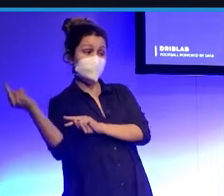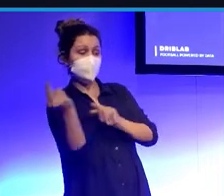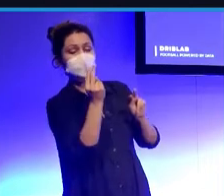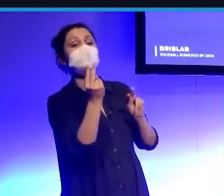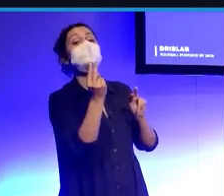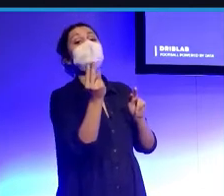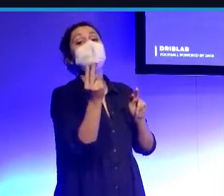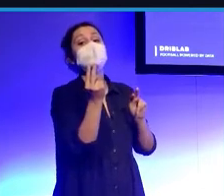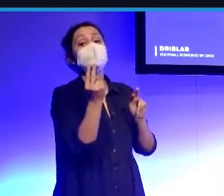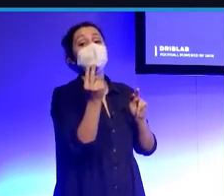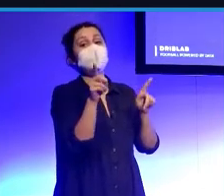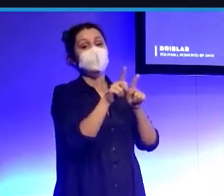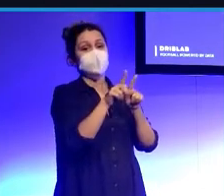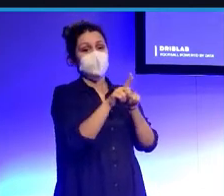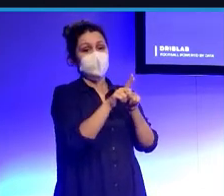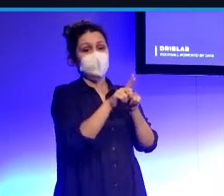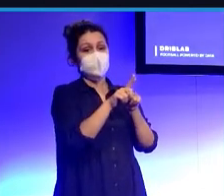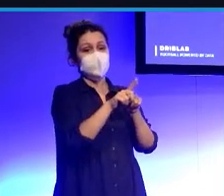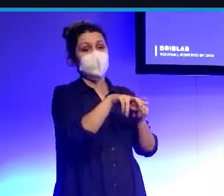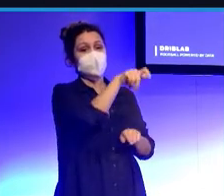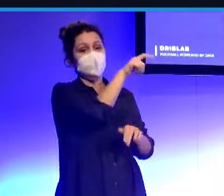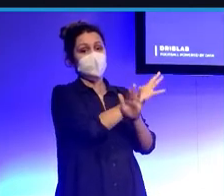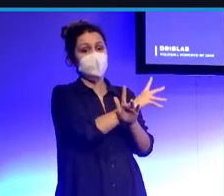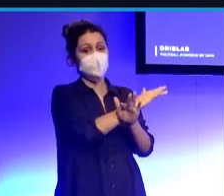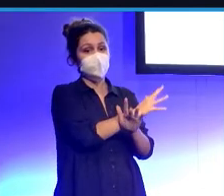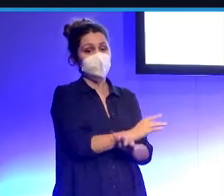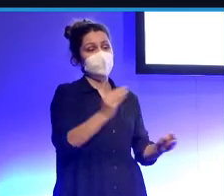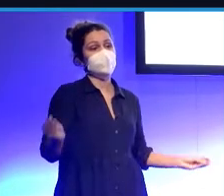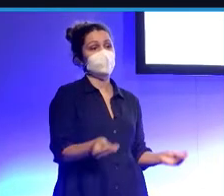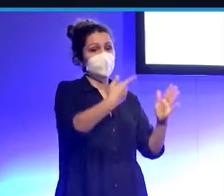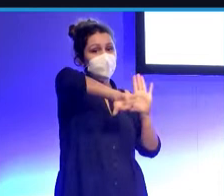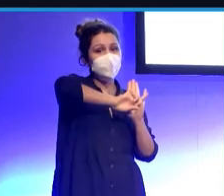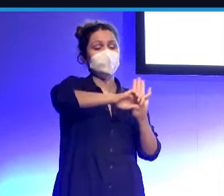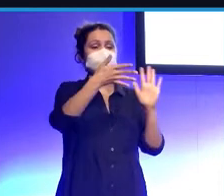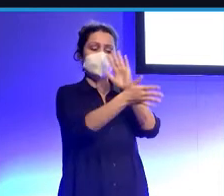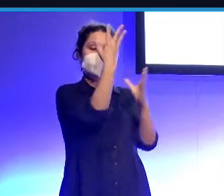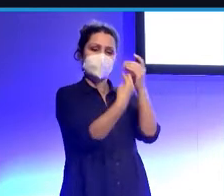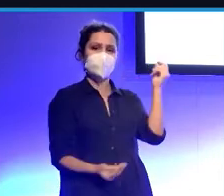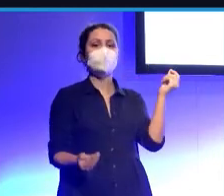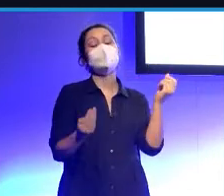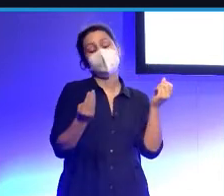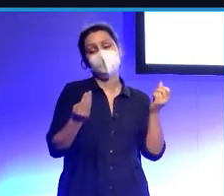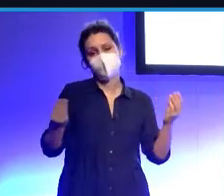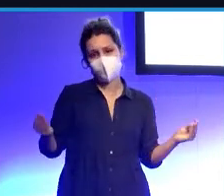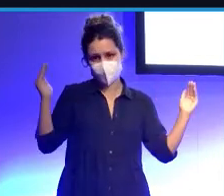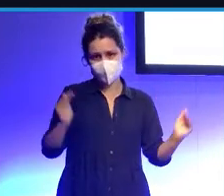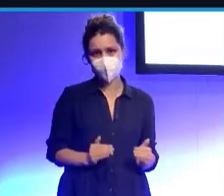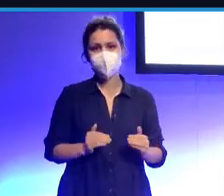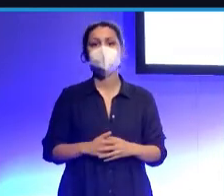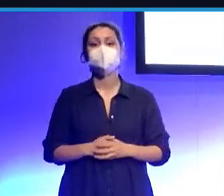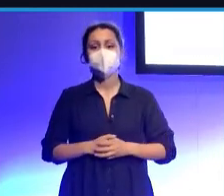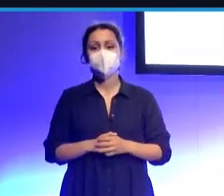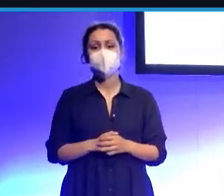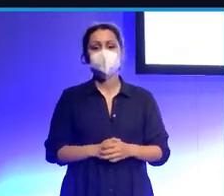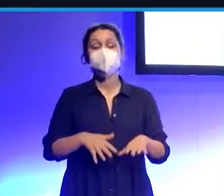mejor, ¿no? O por lo menos a intentar cometer el menor error posible. Entonces, esto es lo que recibimos. Nosotros recibimos un